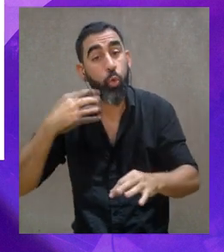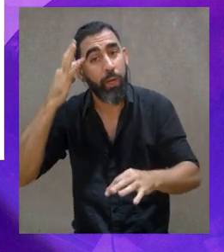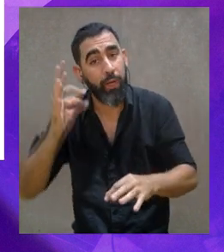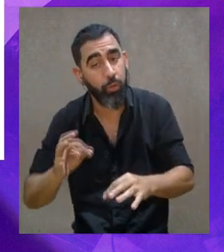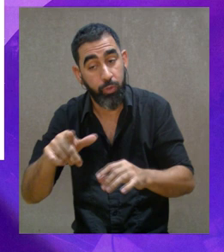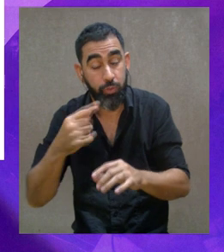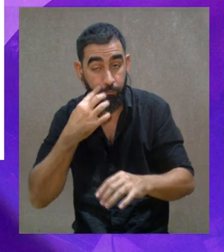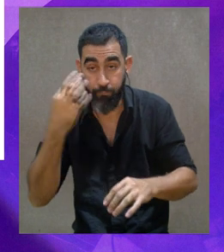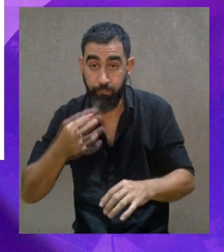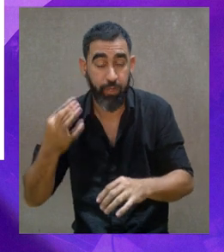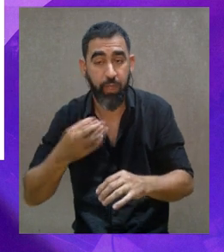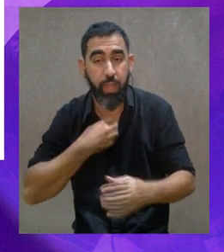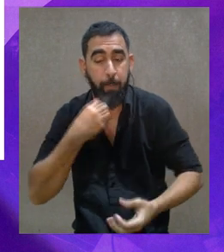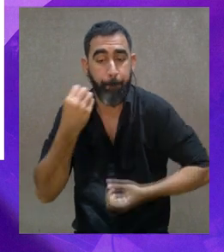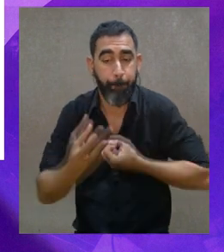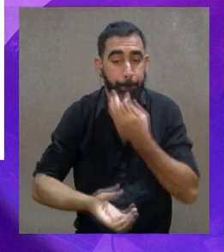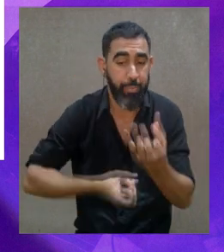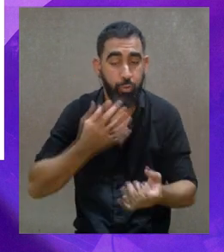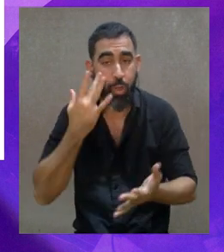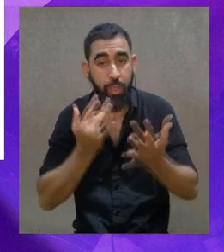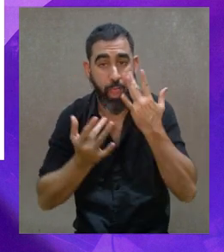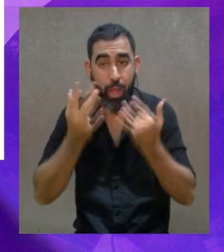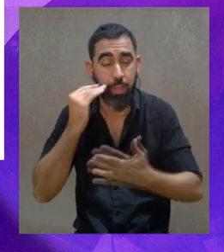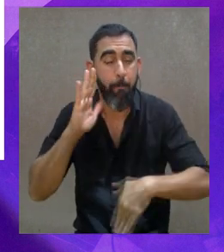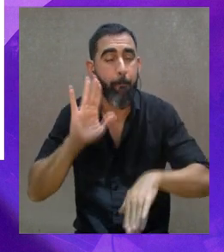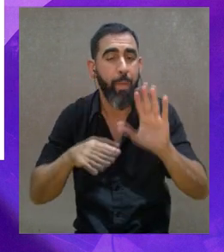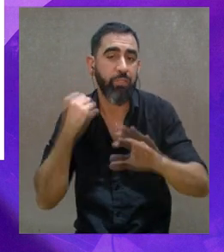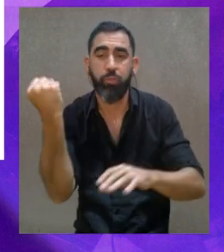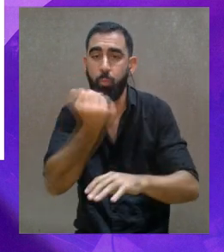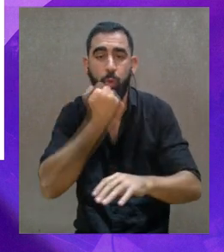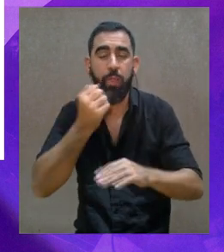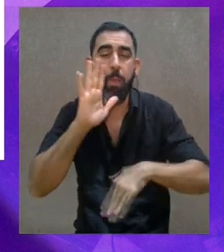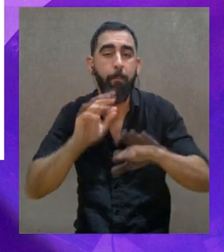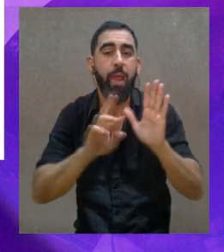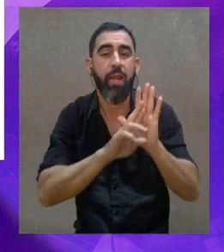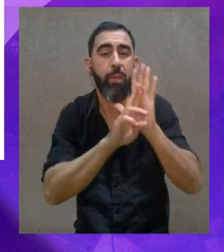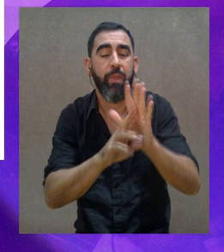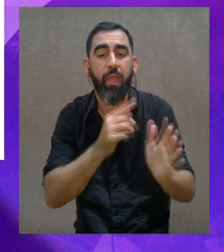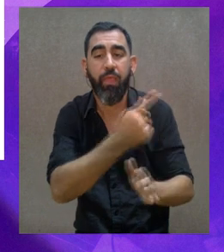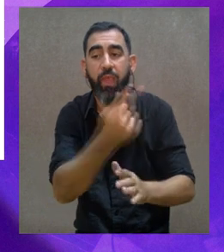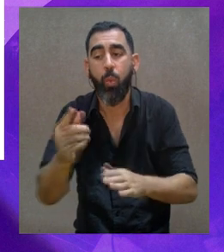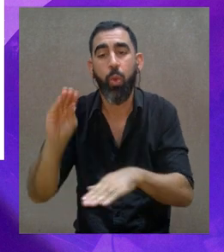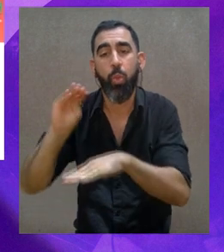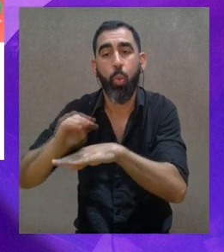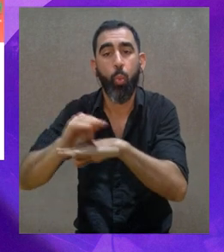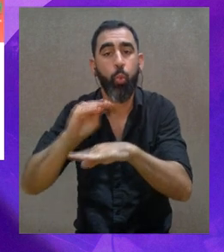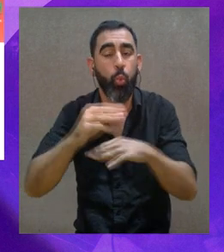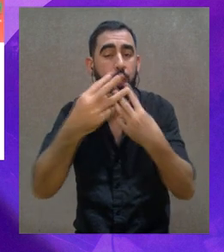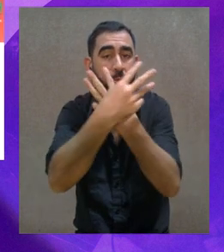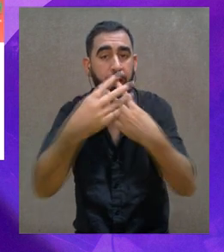es una de las expresiones artísticas más importantes y más representativas de cada una de las culturas, ¿no?